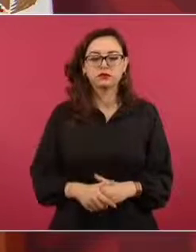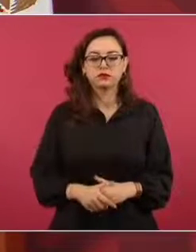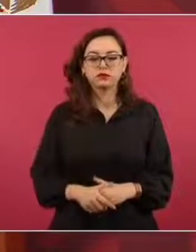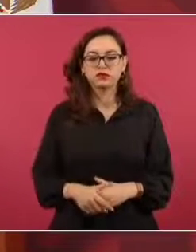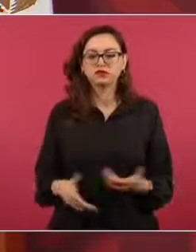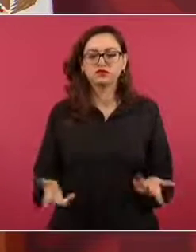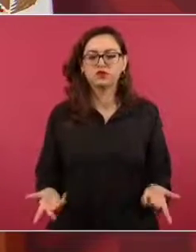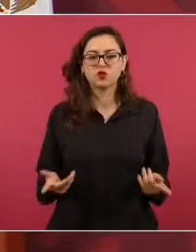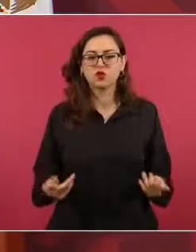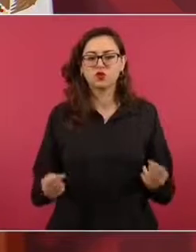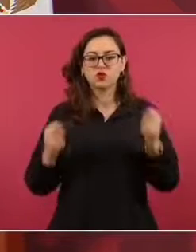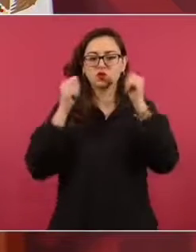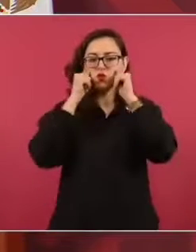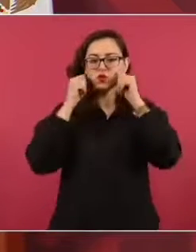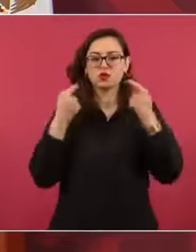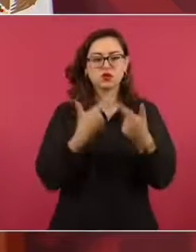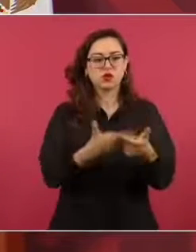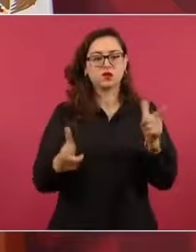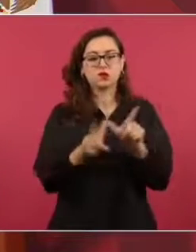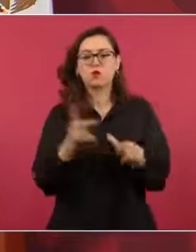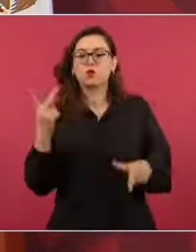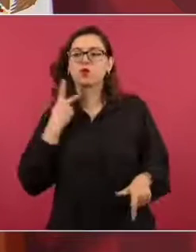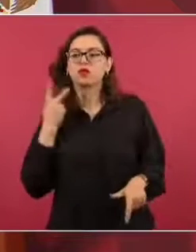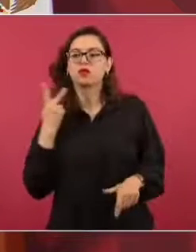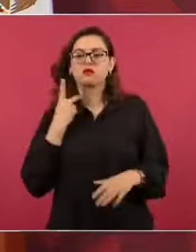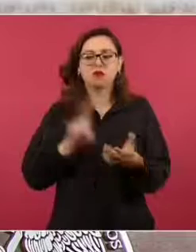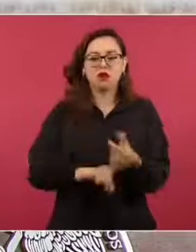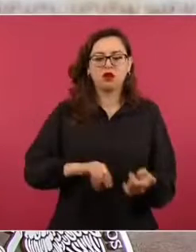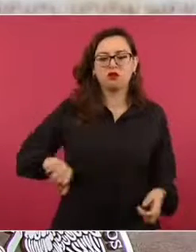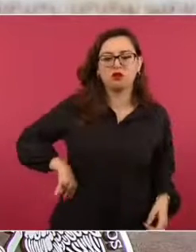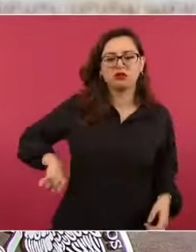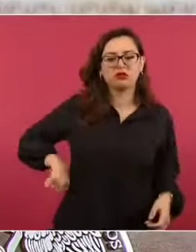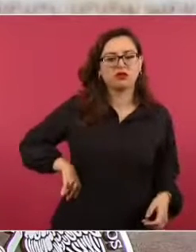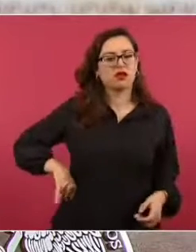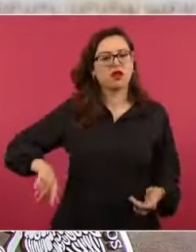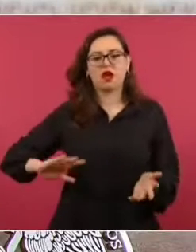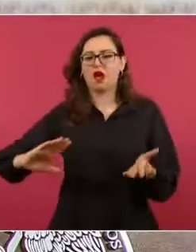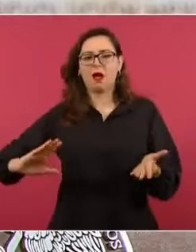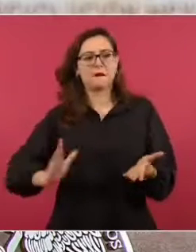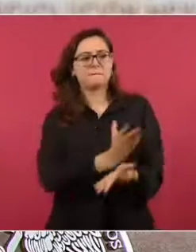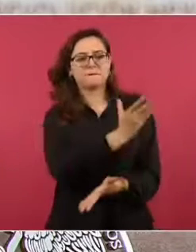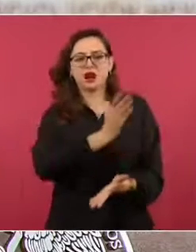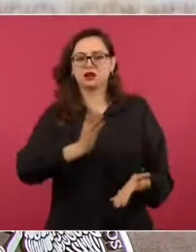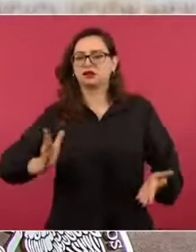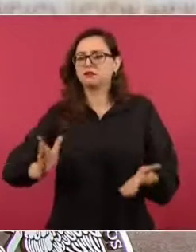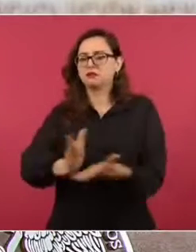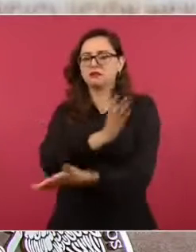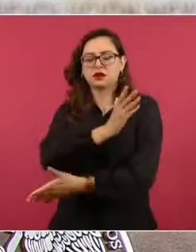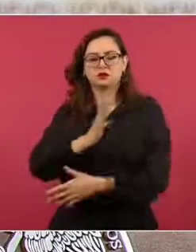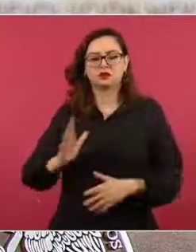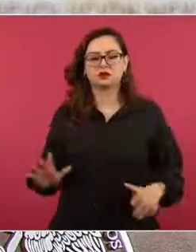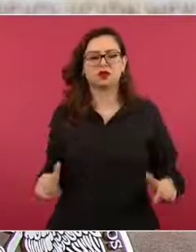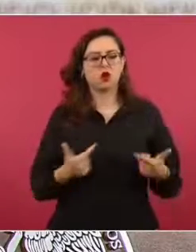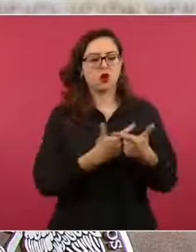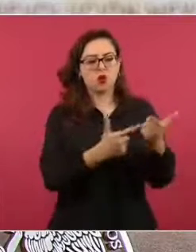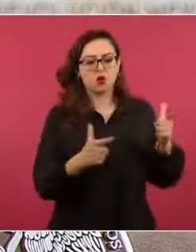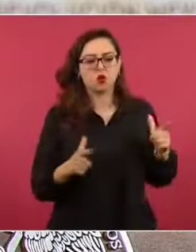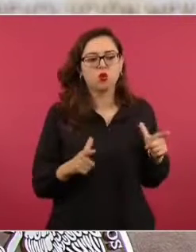partidistas, con grupos, facciones, sectas,